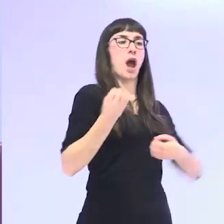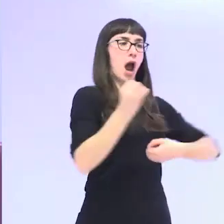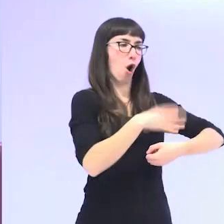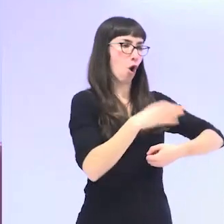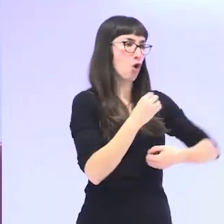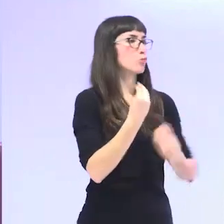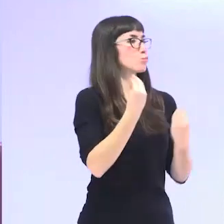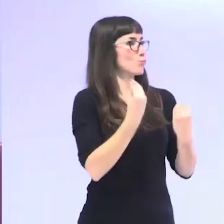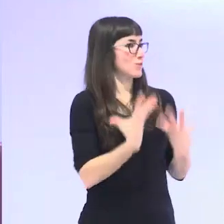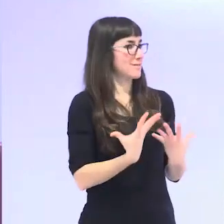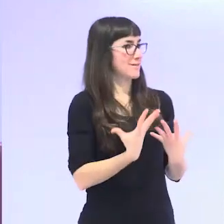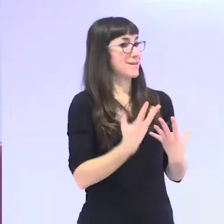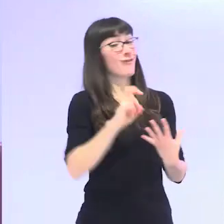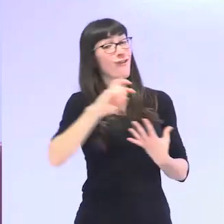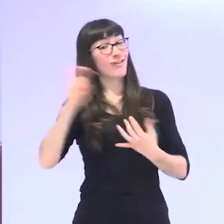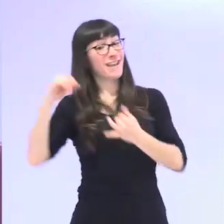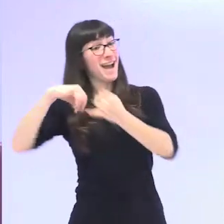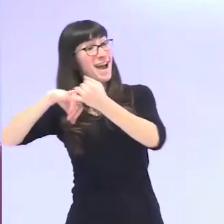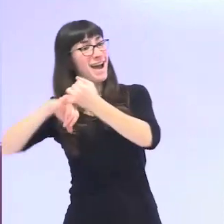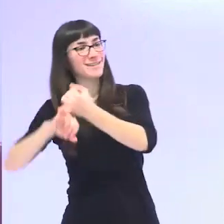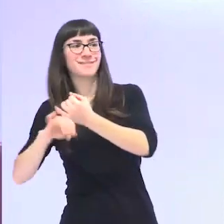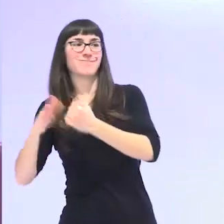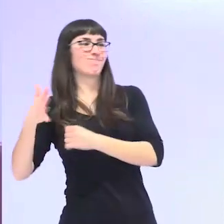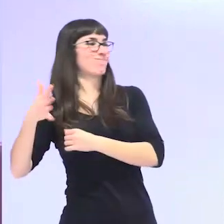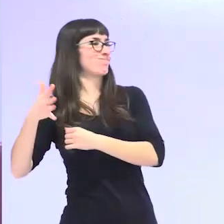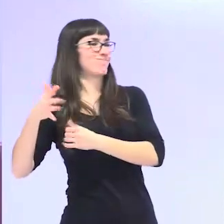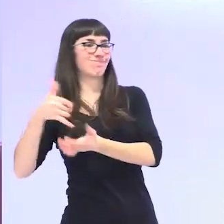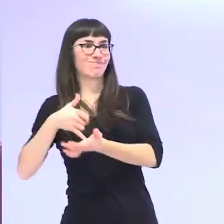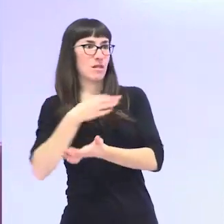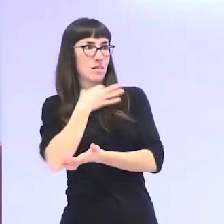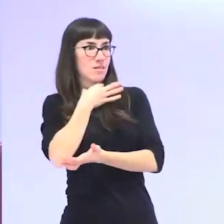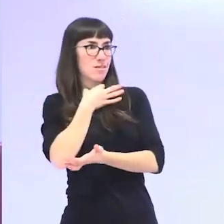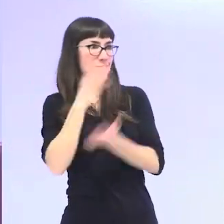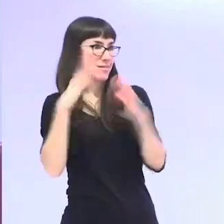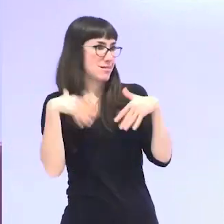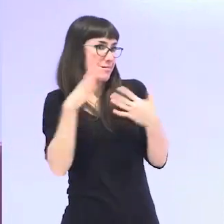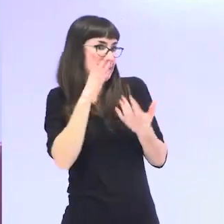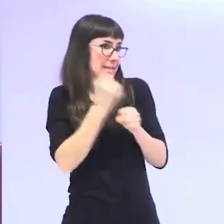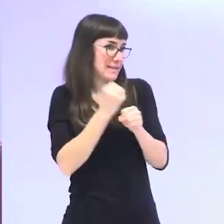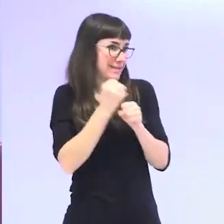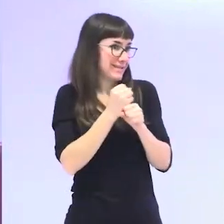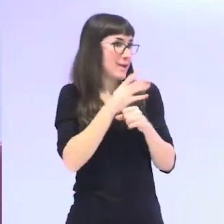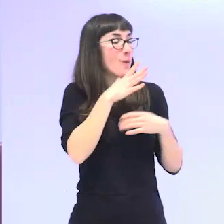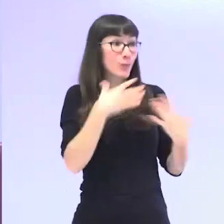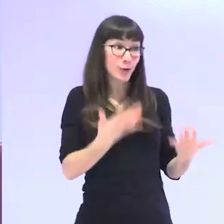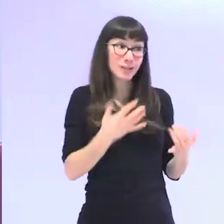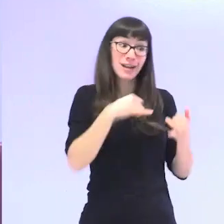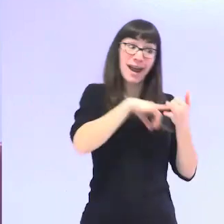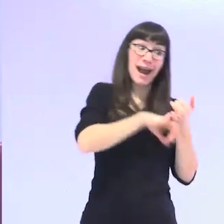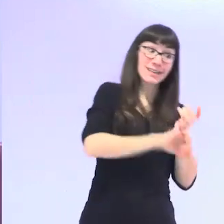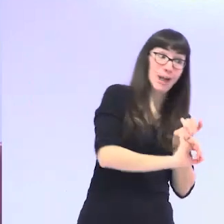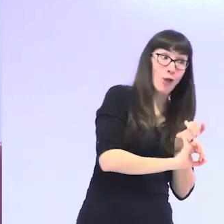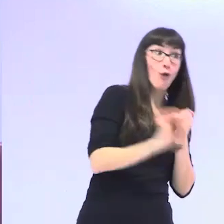elevado que las mujeres que se casaron por eso el estado civil para las mujeres mayores de ahora es clave las solteras